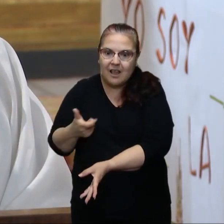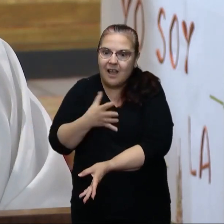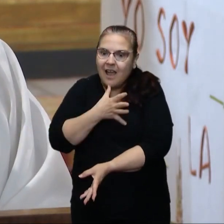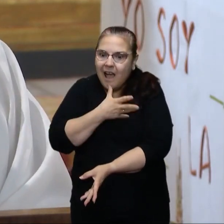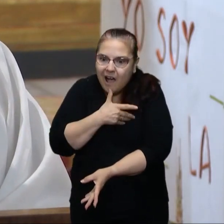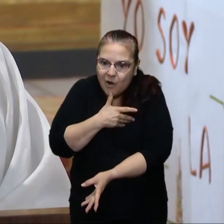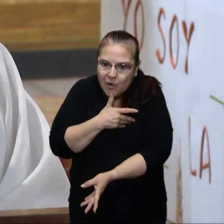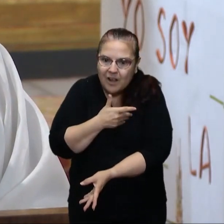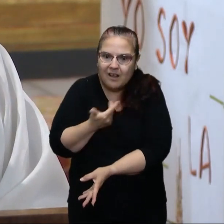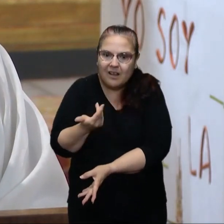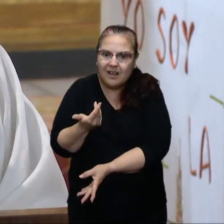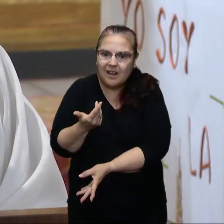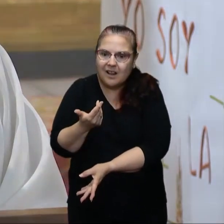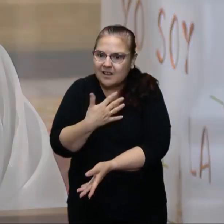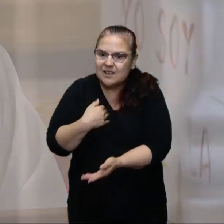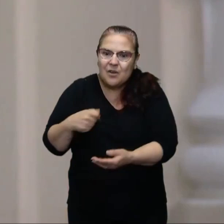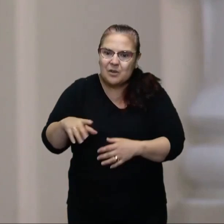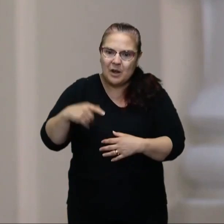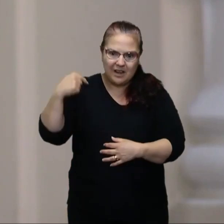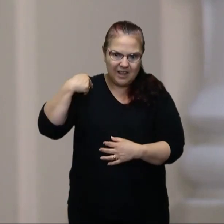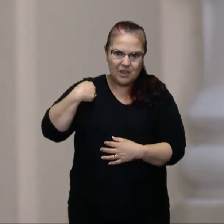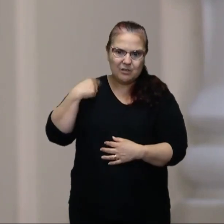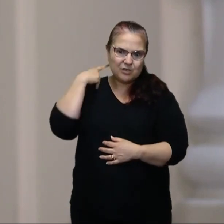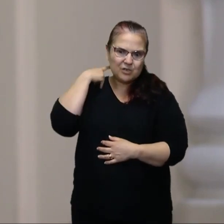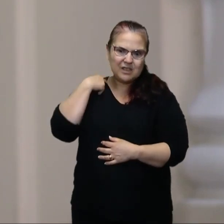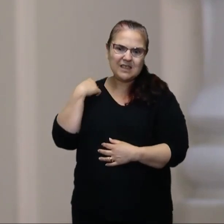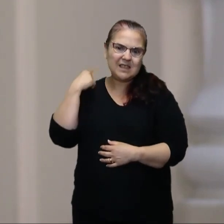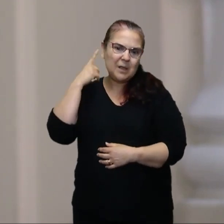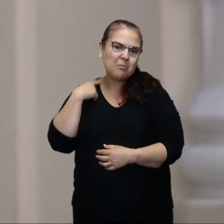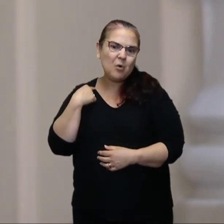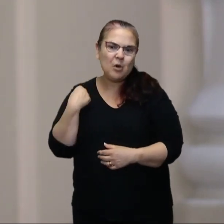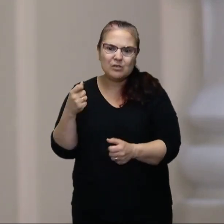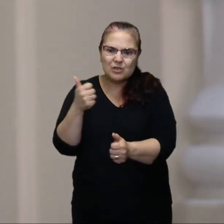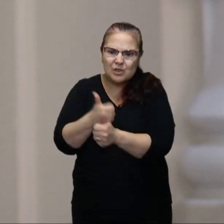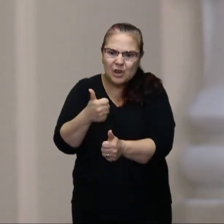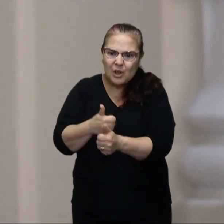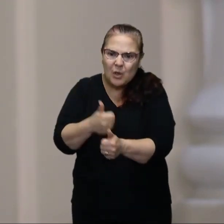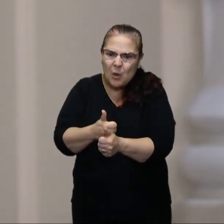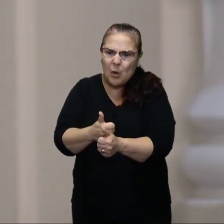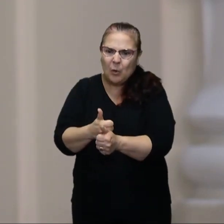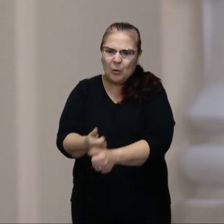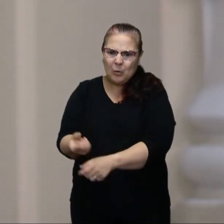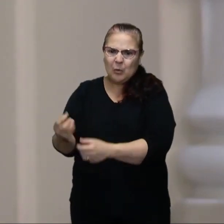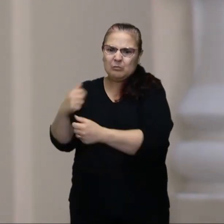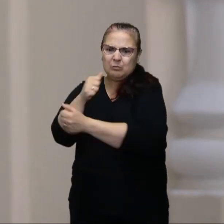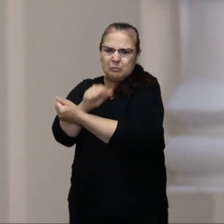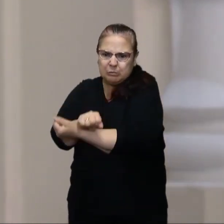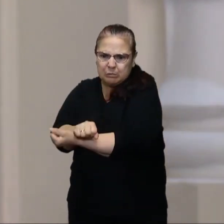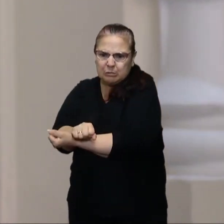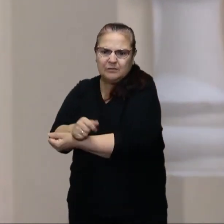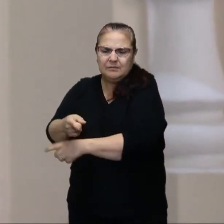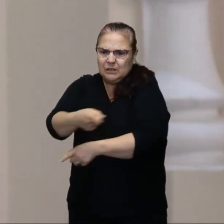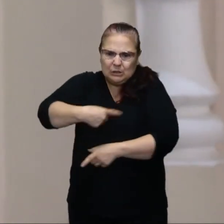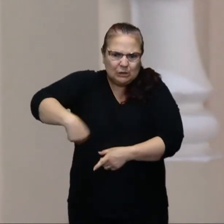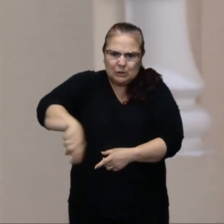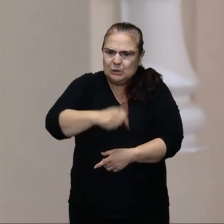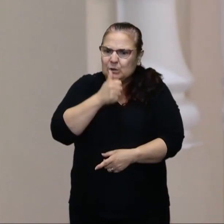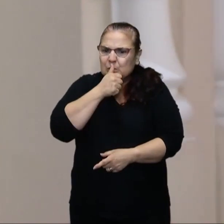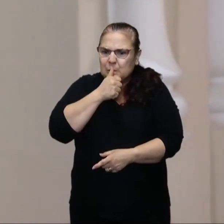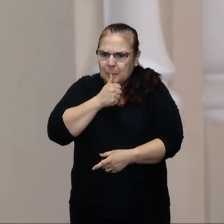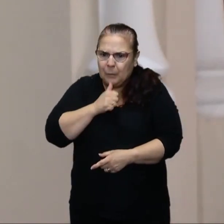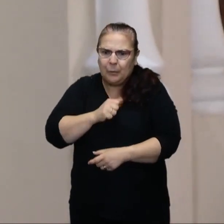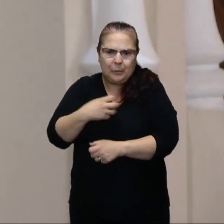tentar a Dios queriendo poner sobre el cuello de esos discípulos un yugo que ni nosotros ni nuestros padres hemos podido soportar.